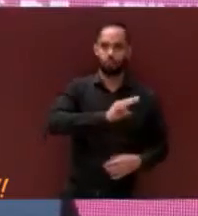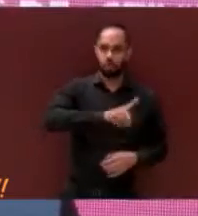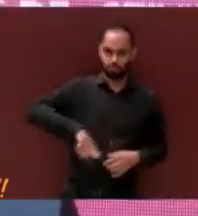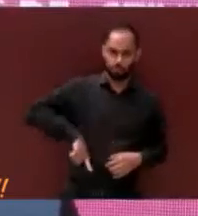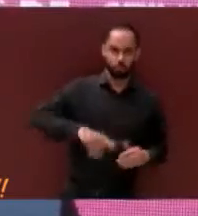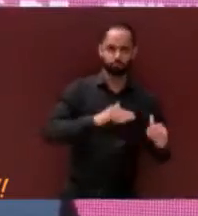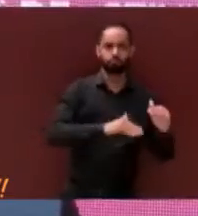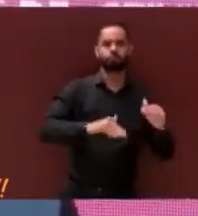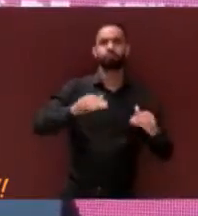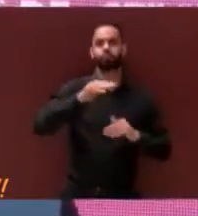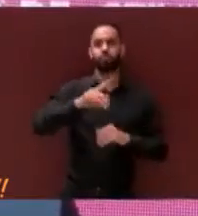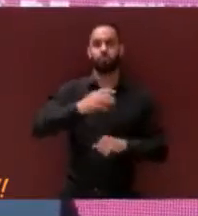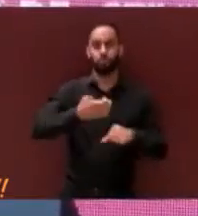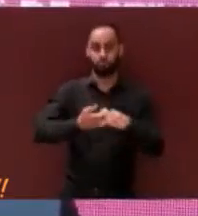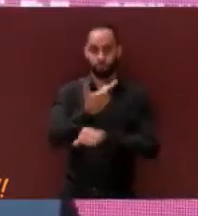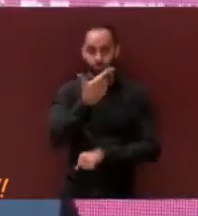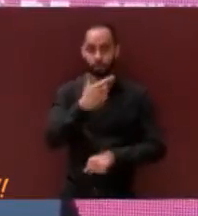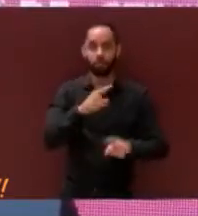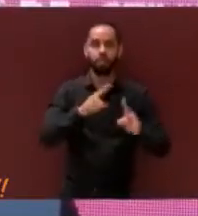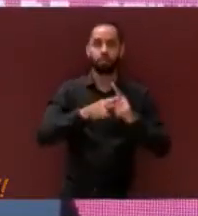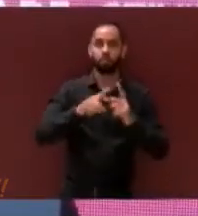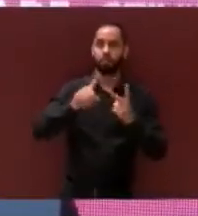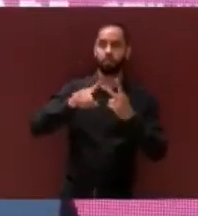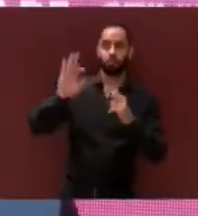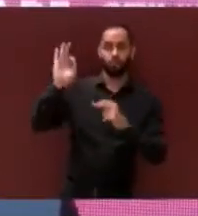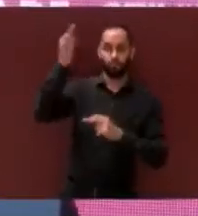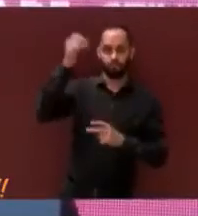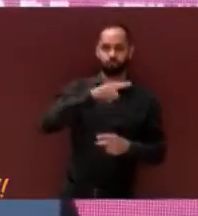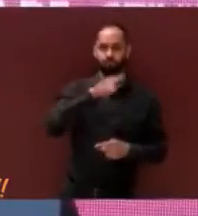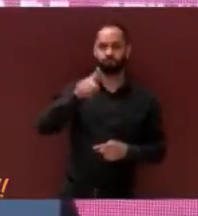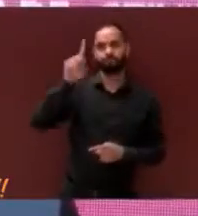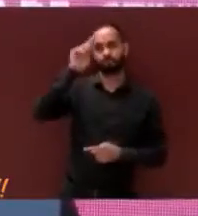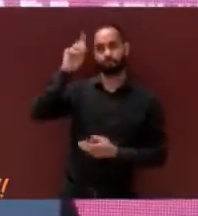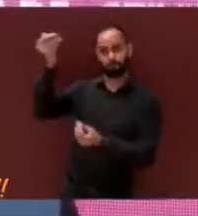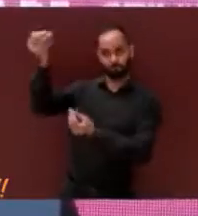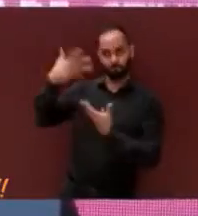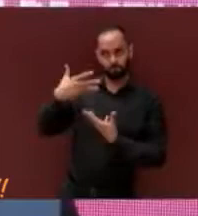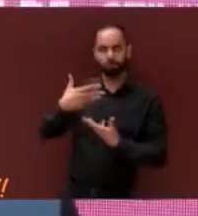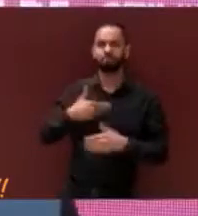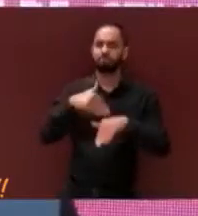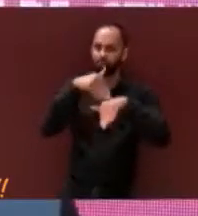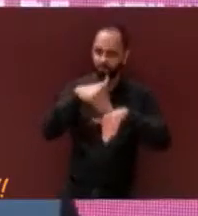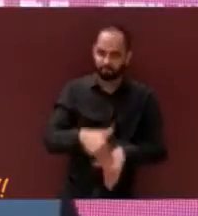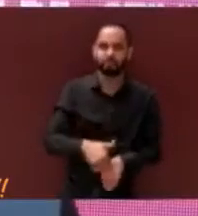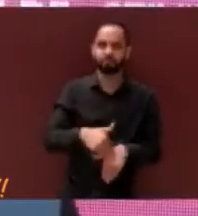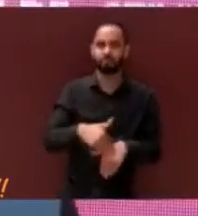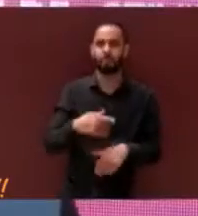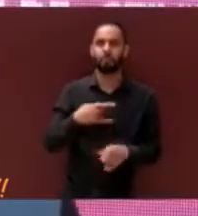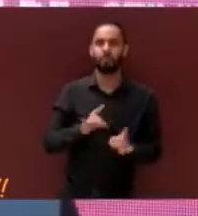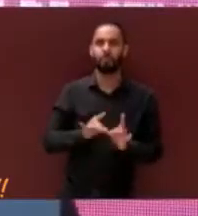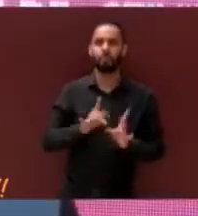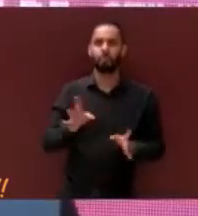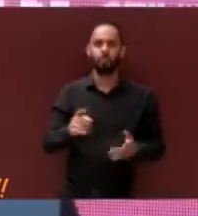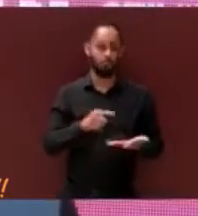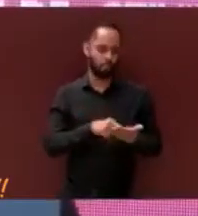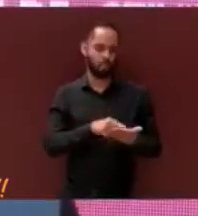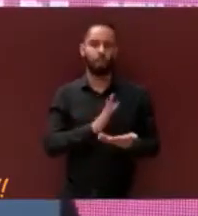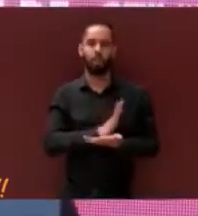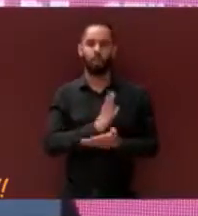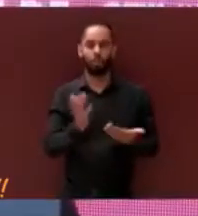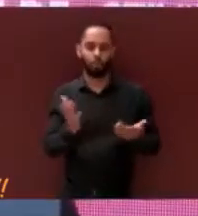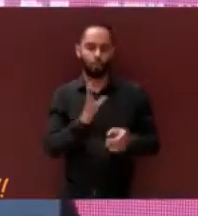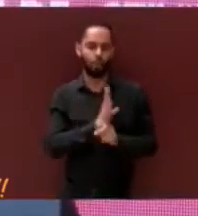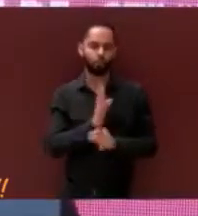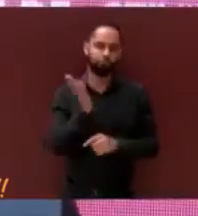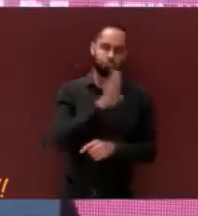con las que tenemos que cumplir a sus recomendaciones. Para evitar así reincidencias y opacidad en el manejo